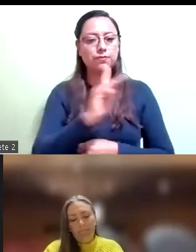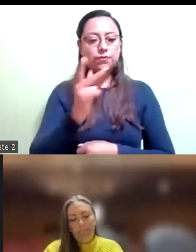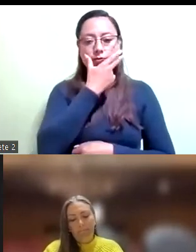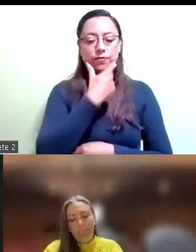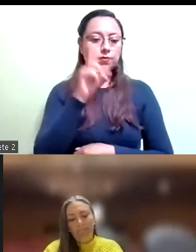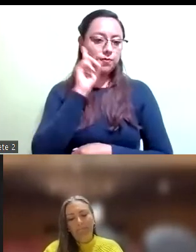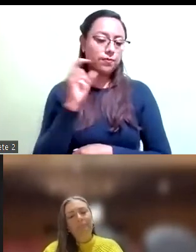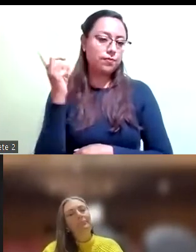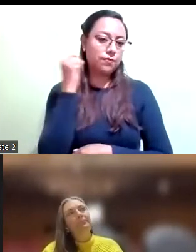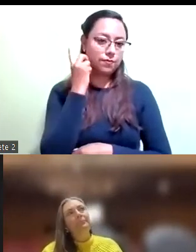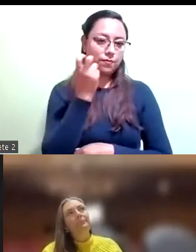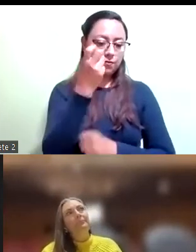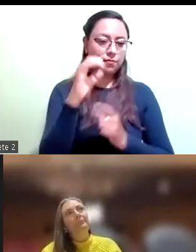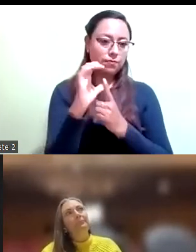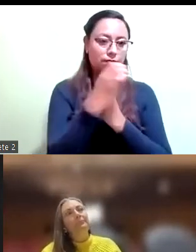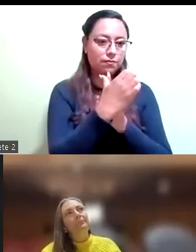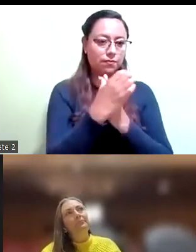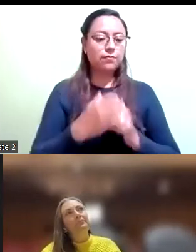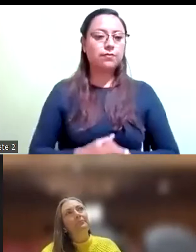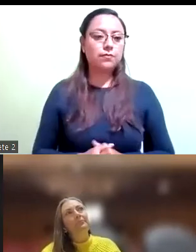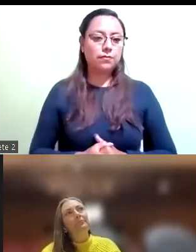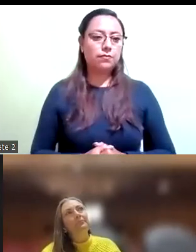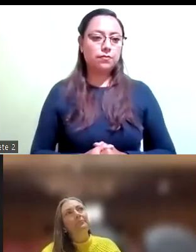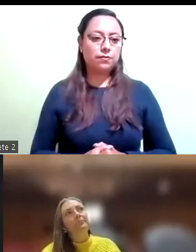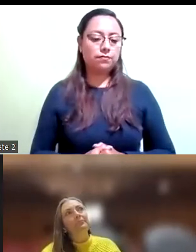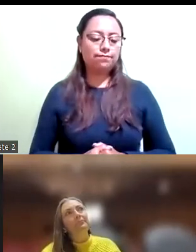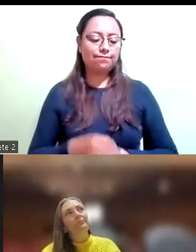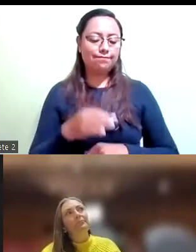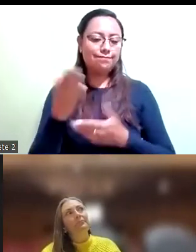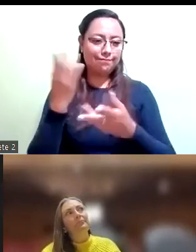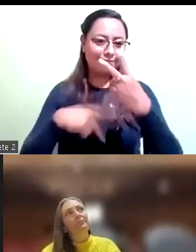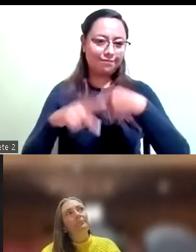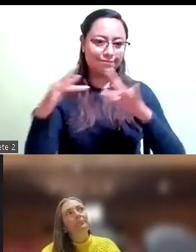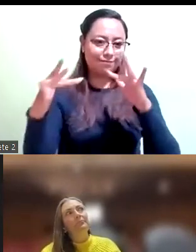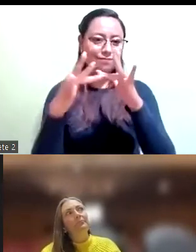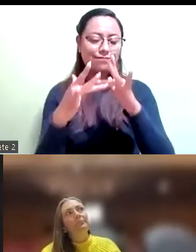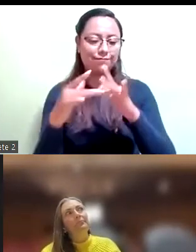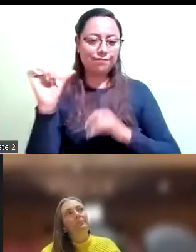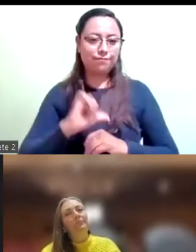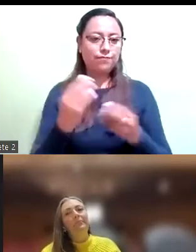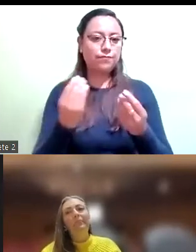diputados de esta comisión el haber estado presentes el día de hoy muchas gracias